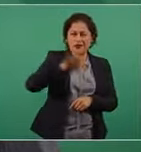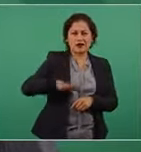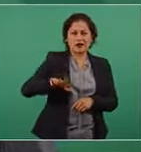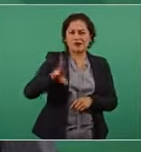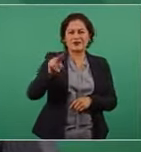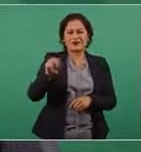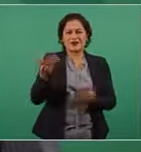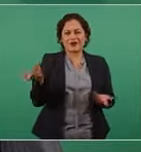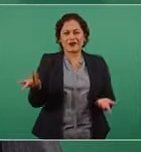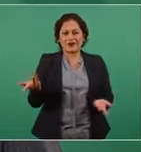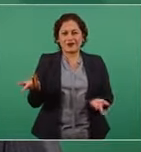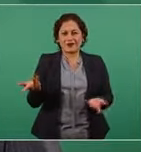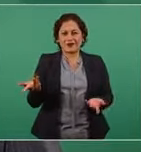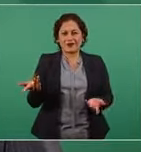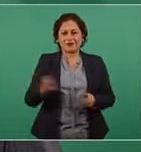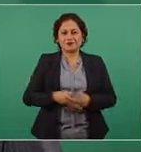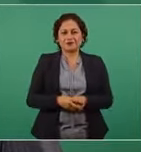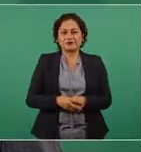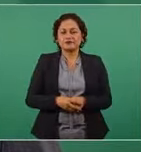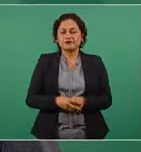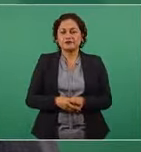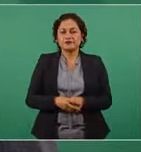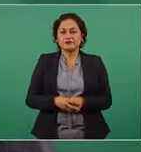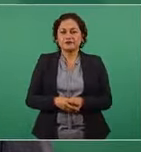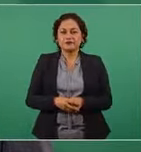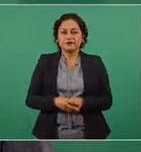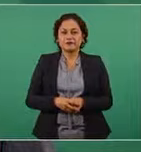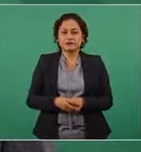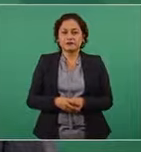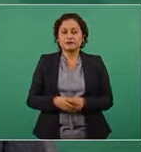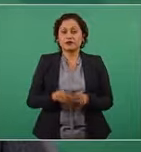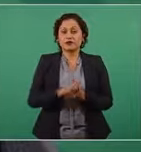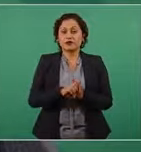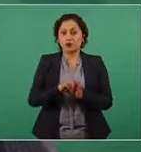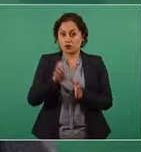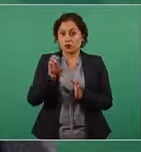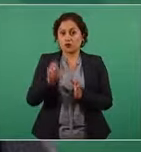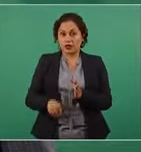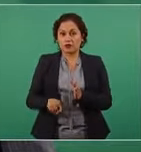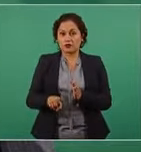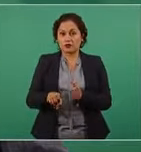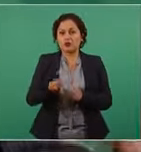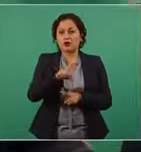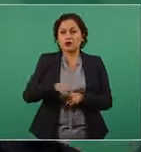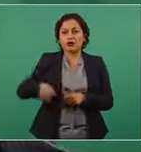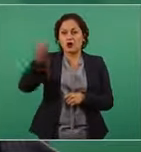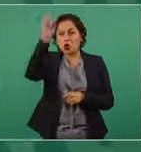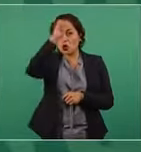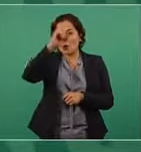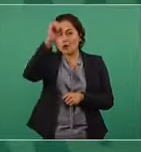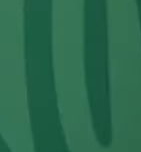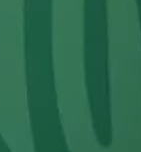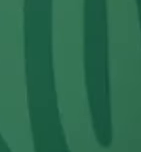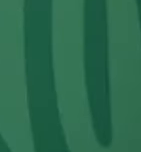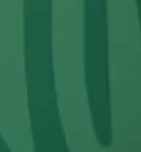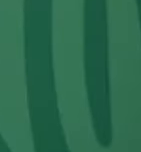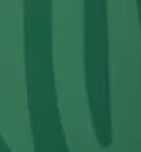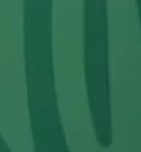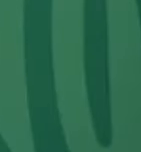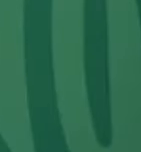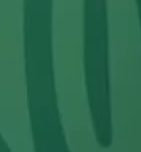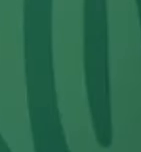con cierta frecuencia o en sus pláticas de